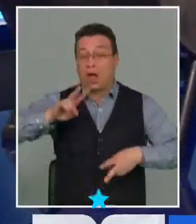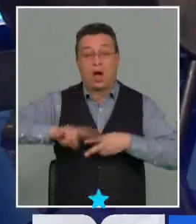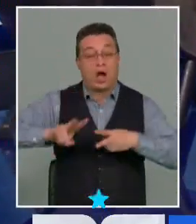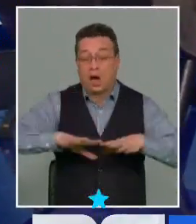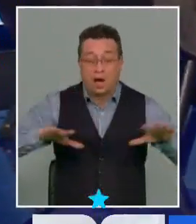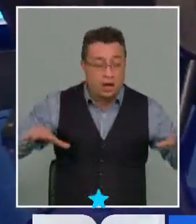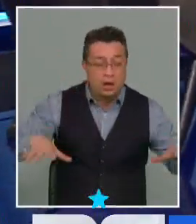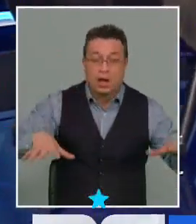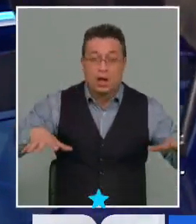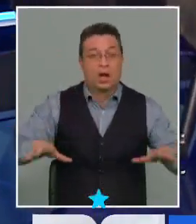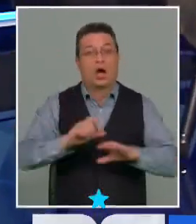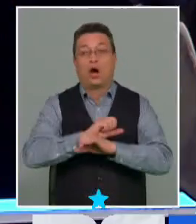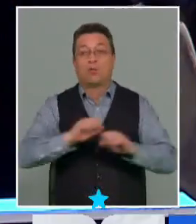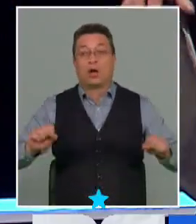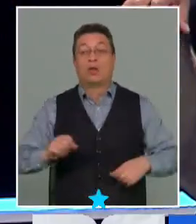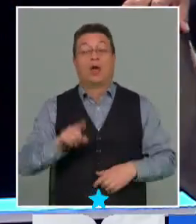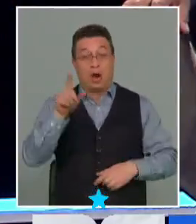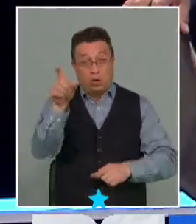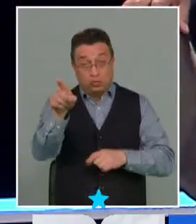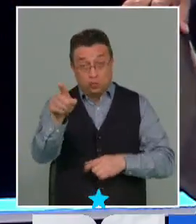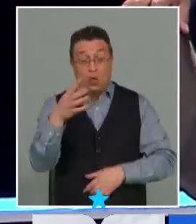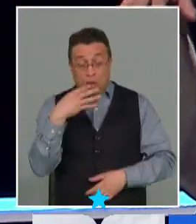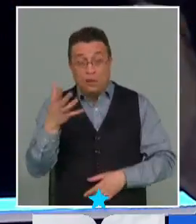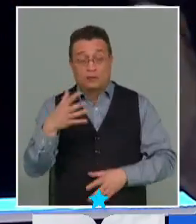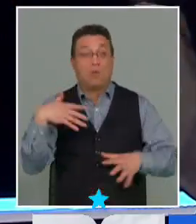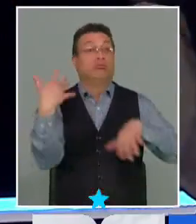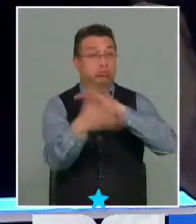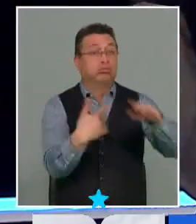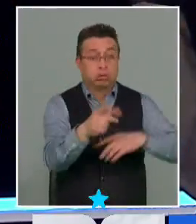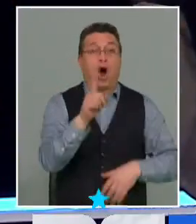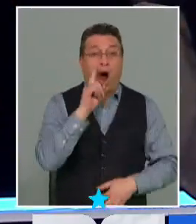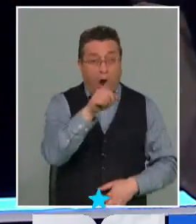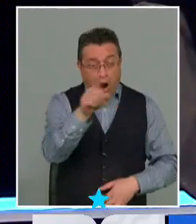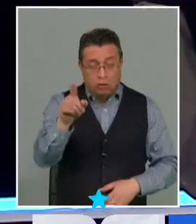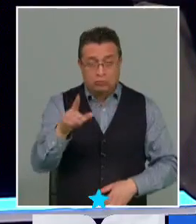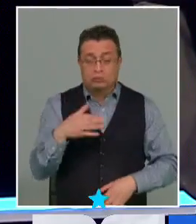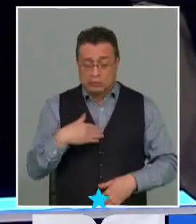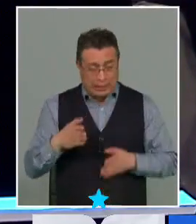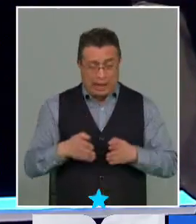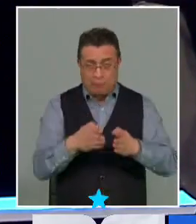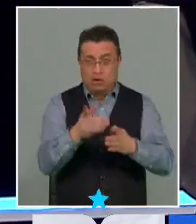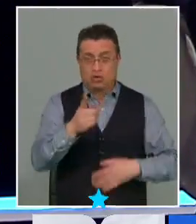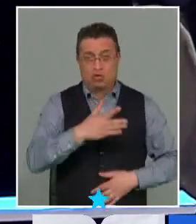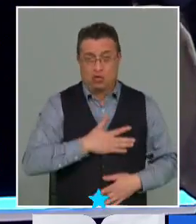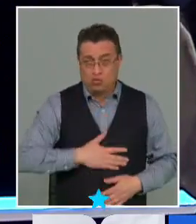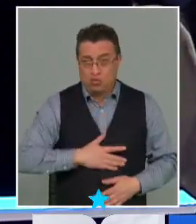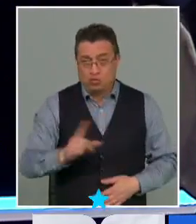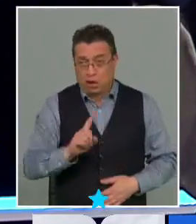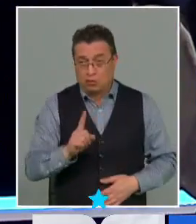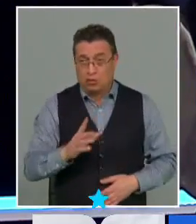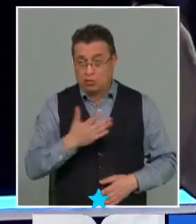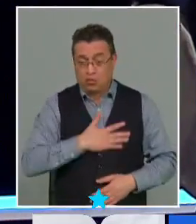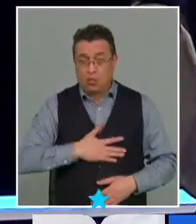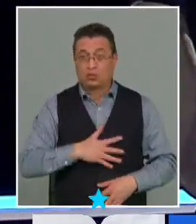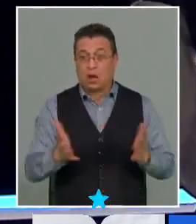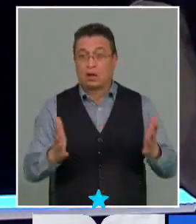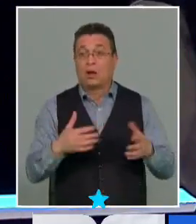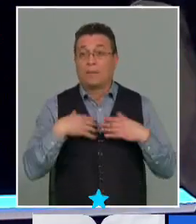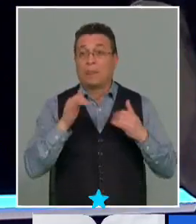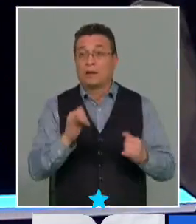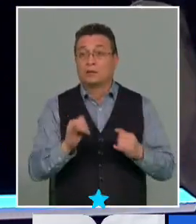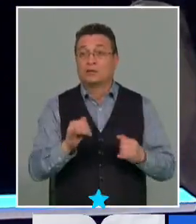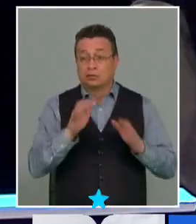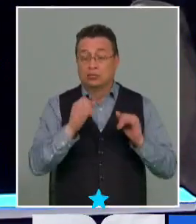y hay gente que toma el camino que tú bien describes y a mí no me gusta ese camino yo creo que a le gusta y que bueno que lo condene